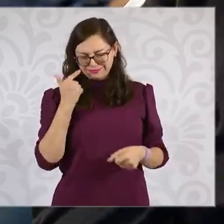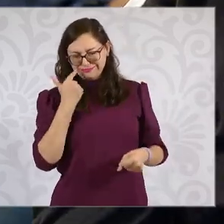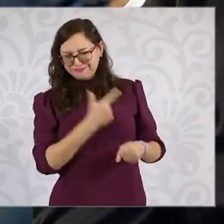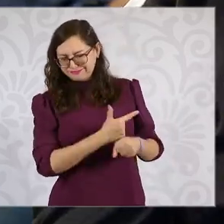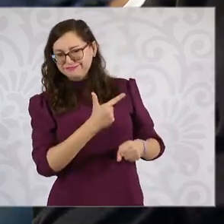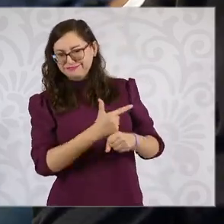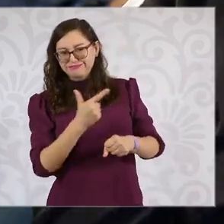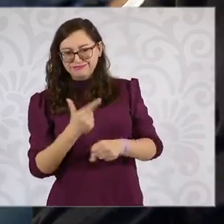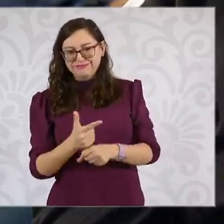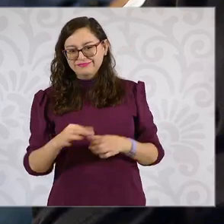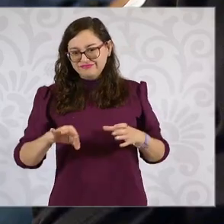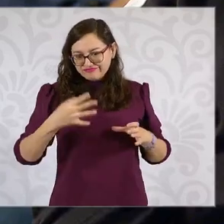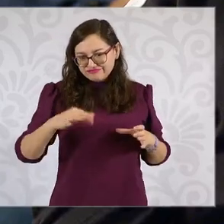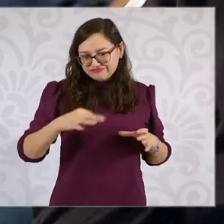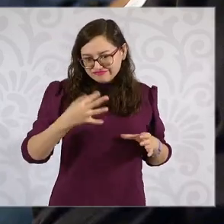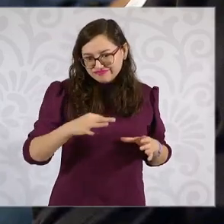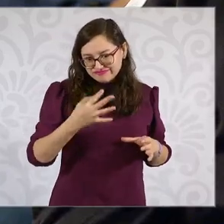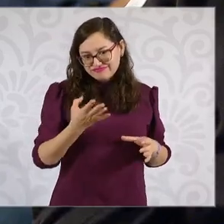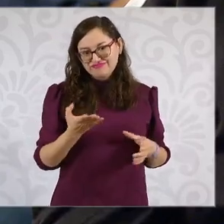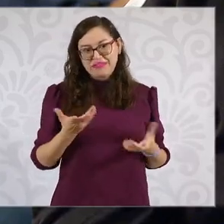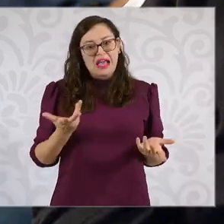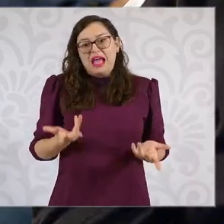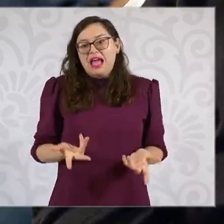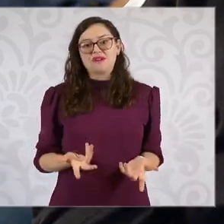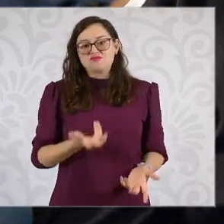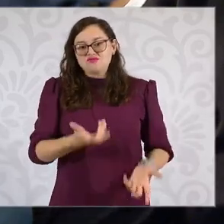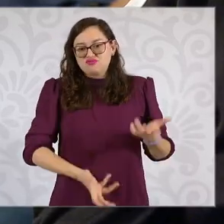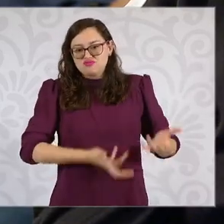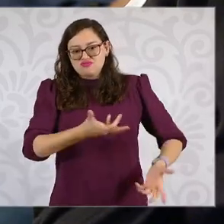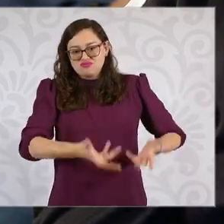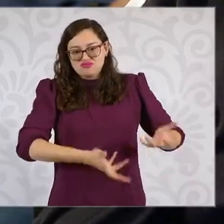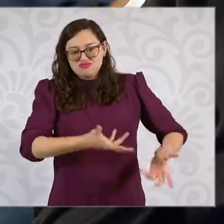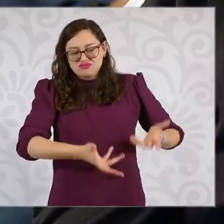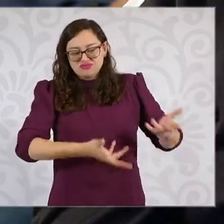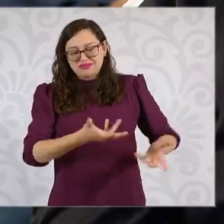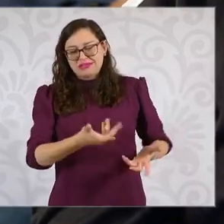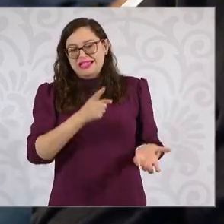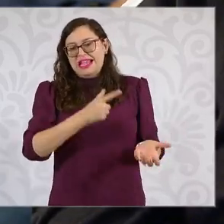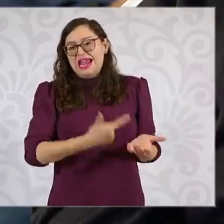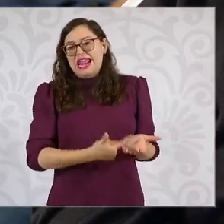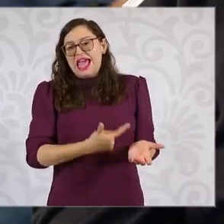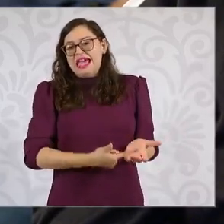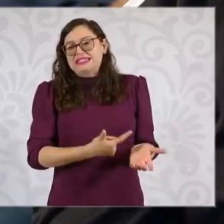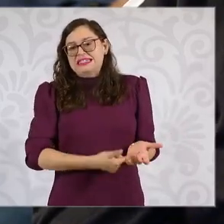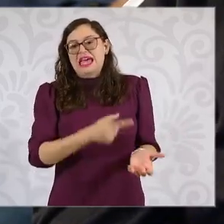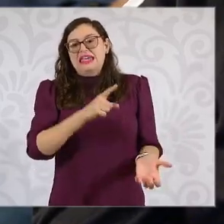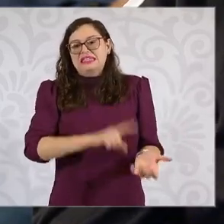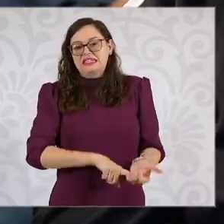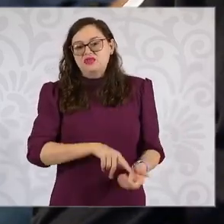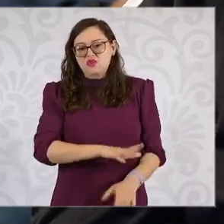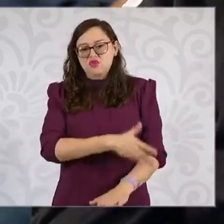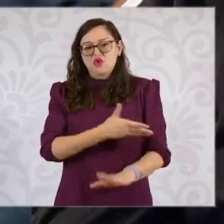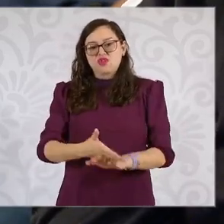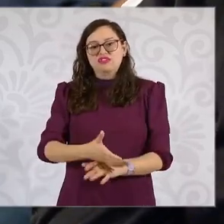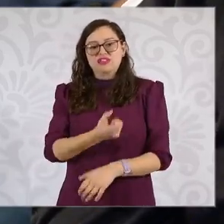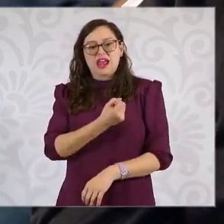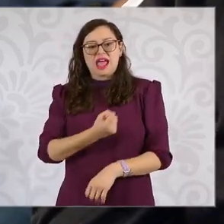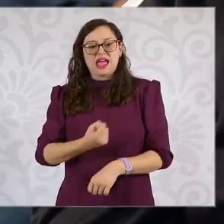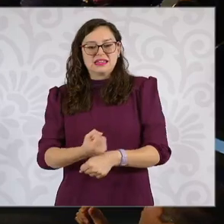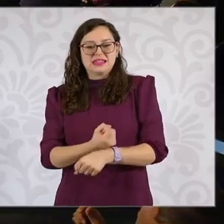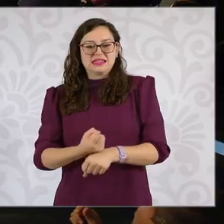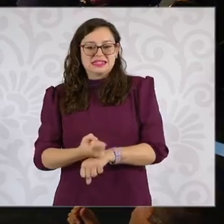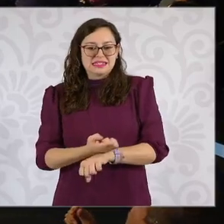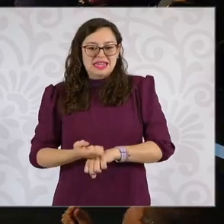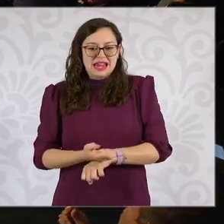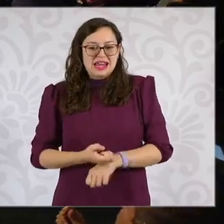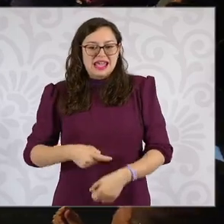son frituras que están hechas con grasas trans que producen elevado colesterol en la sangre y son causantes de